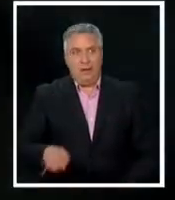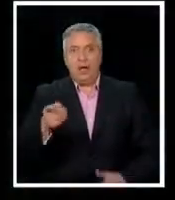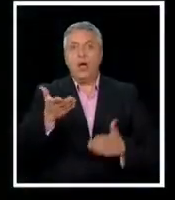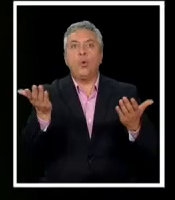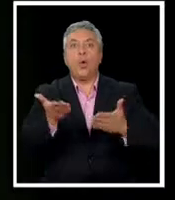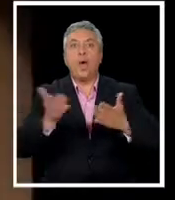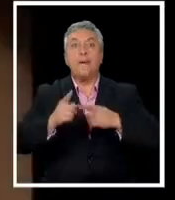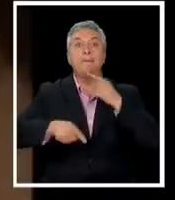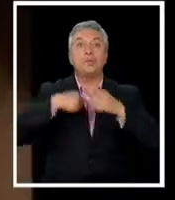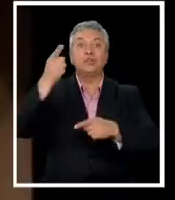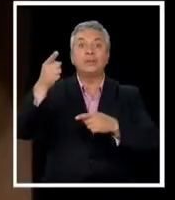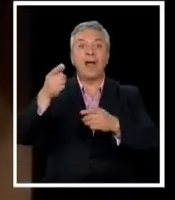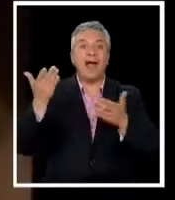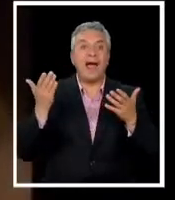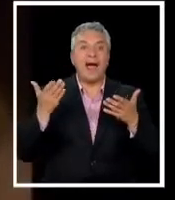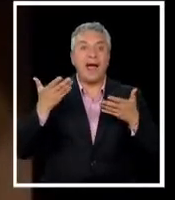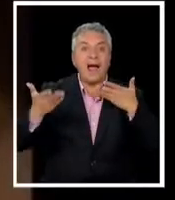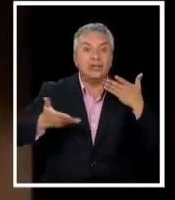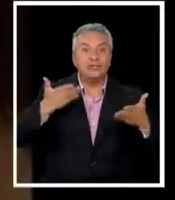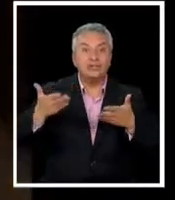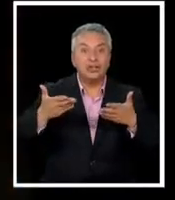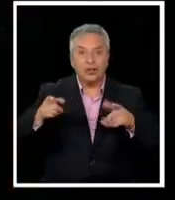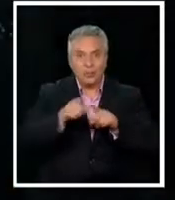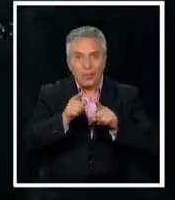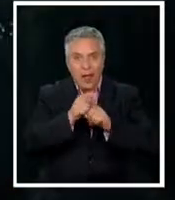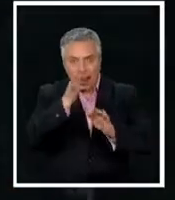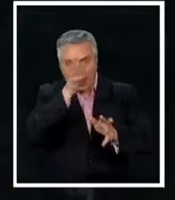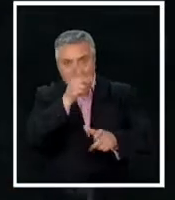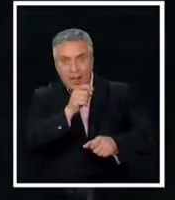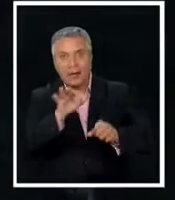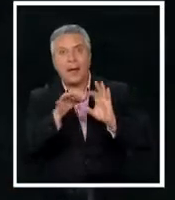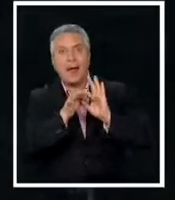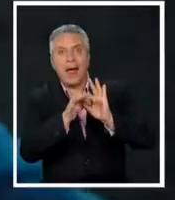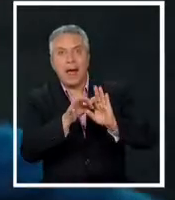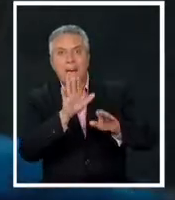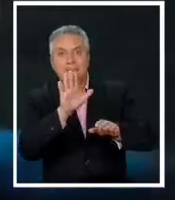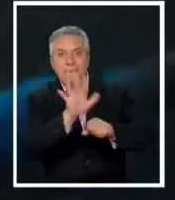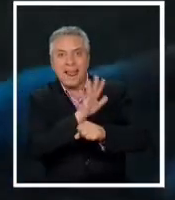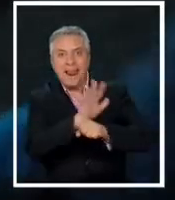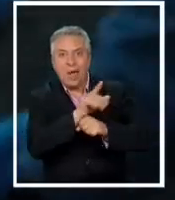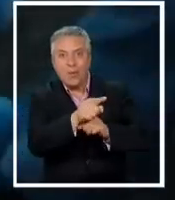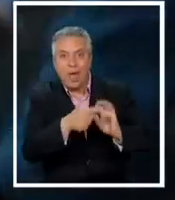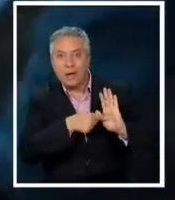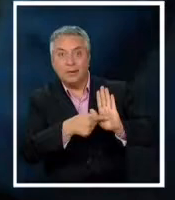canción antigua que enamore al nuevo público gracias a películas o streaming